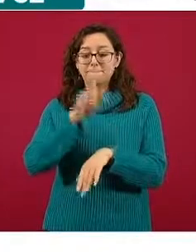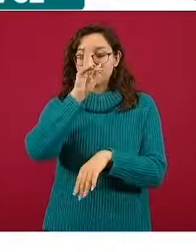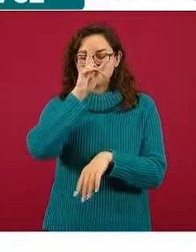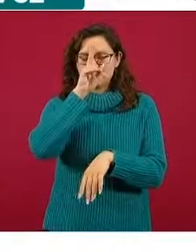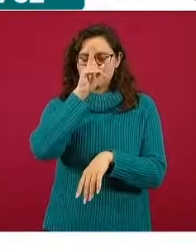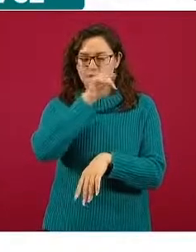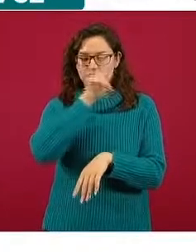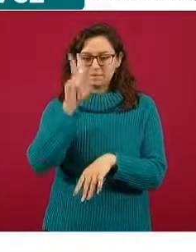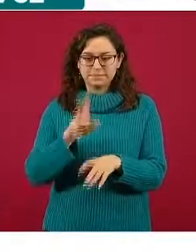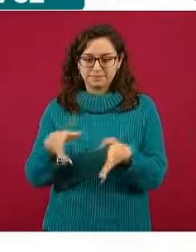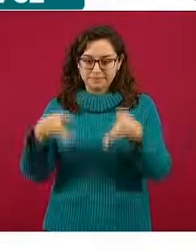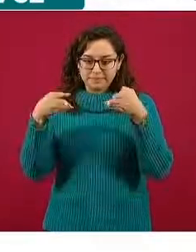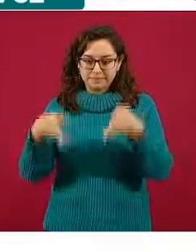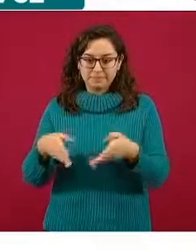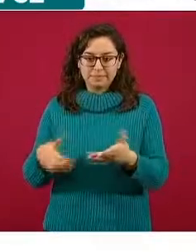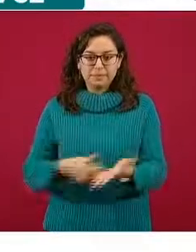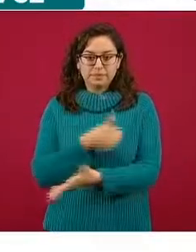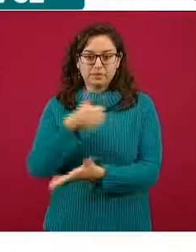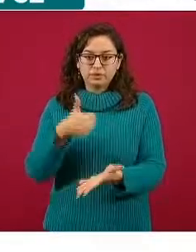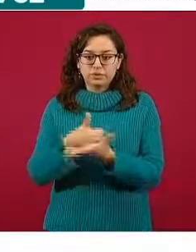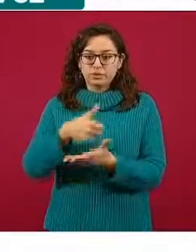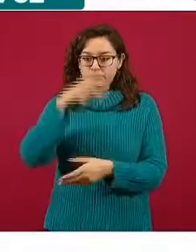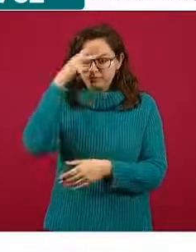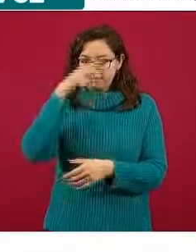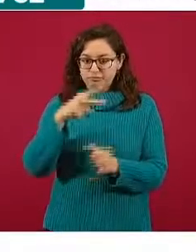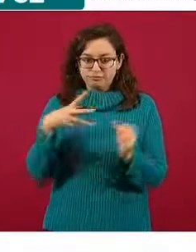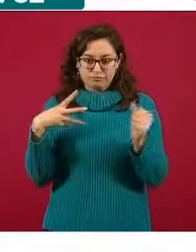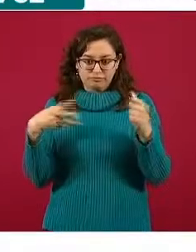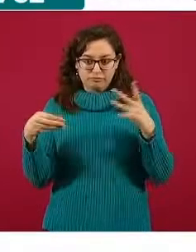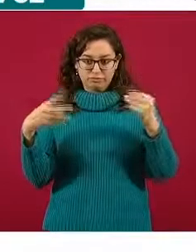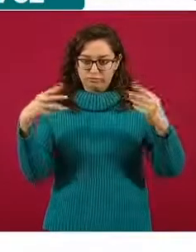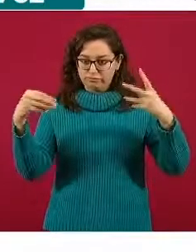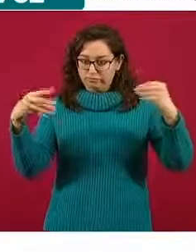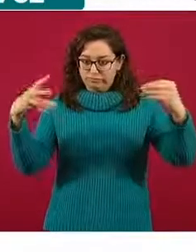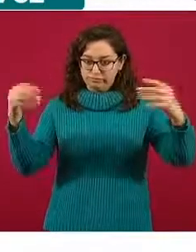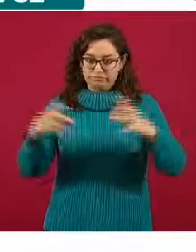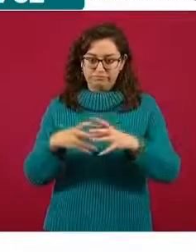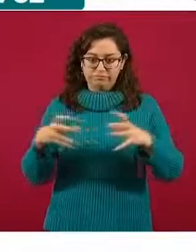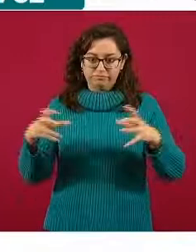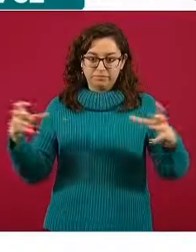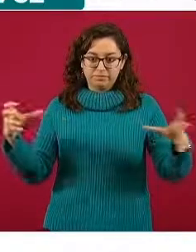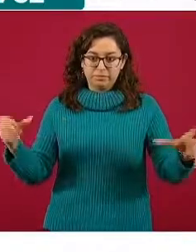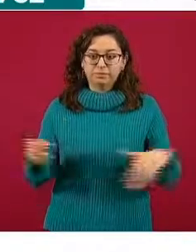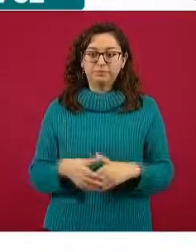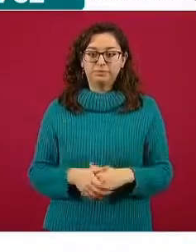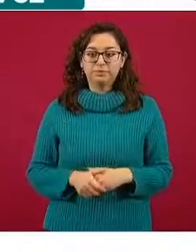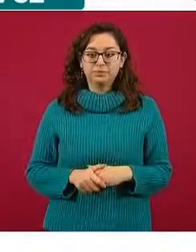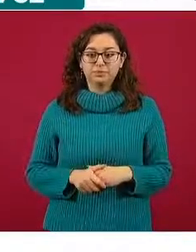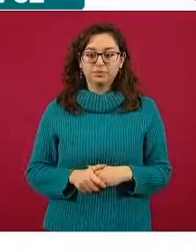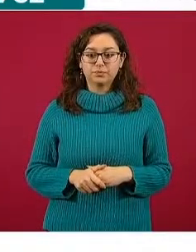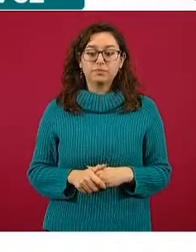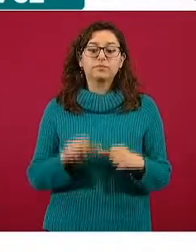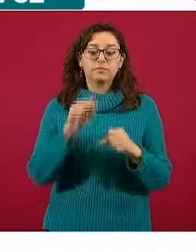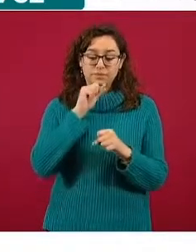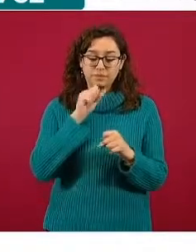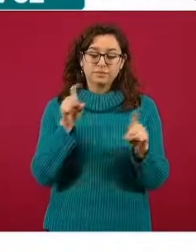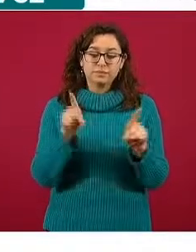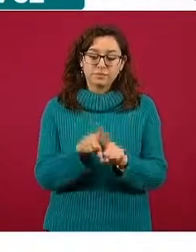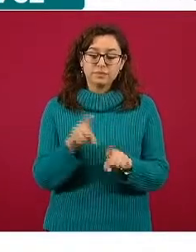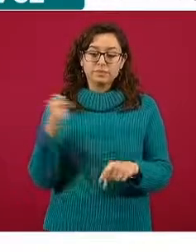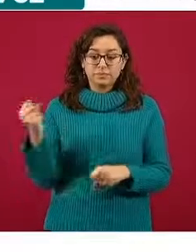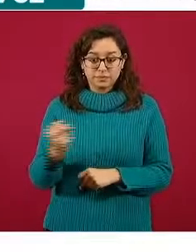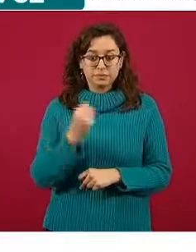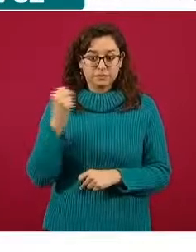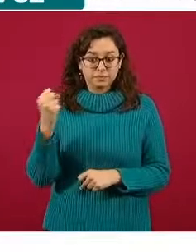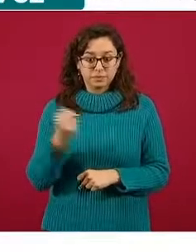México ha crecido de forma importante en los últimos días. También, afortunadamente, como siempre